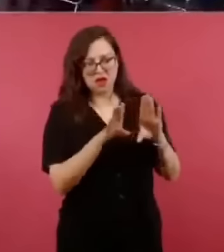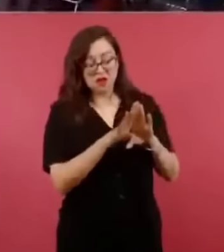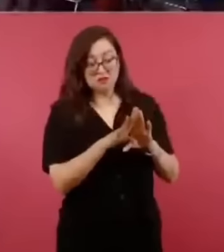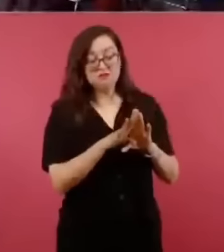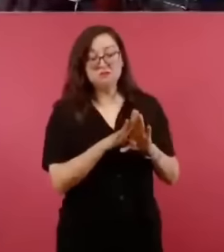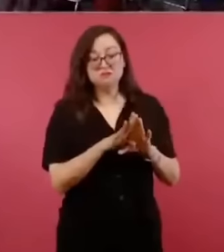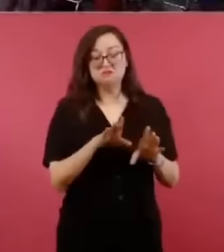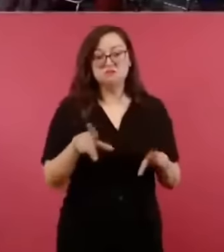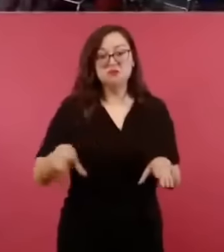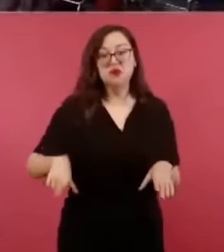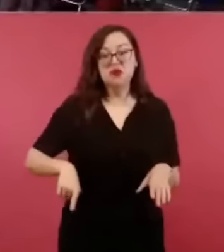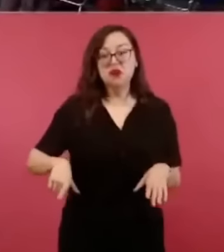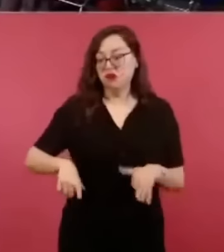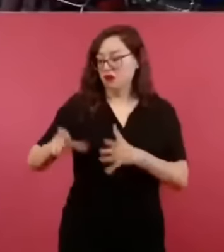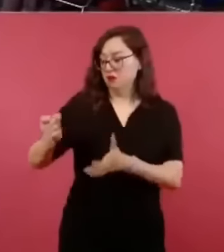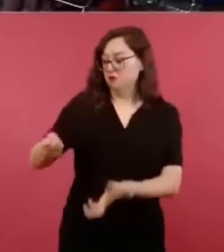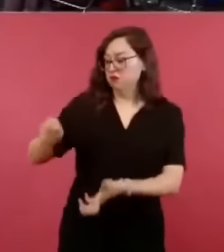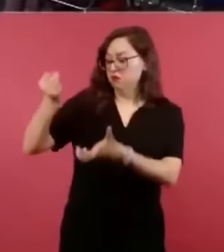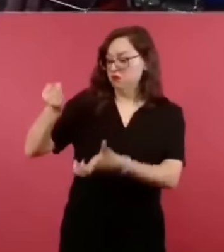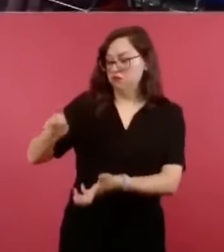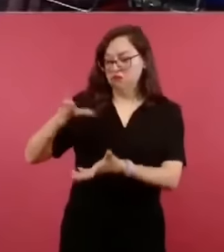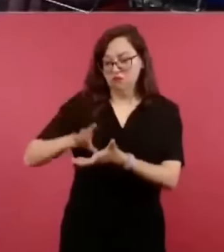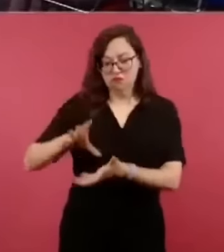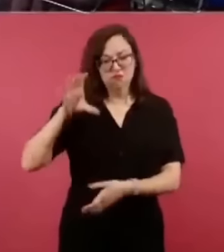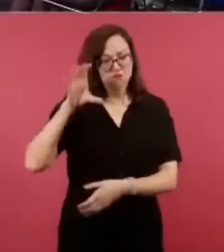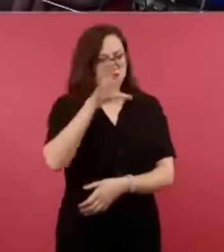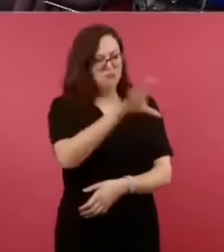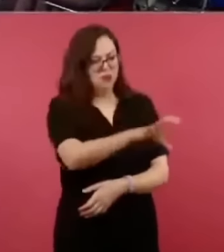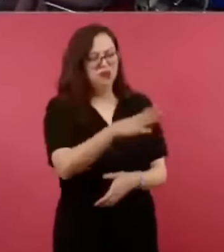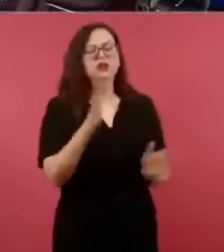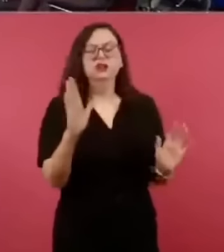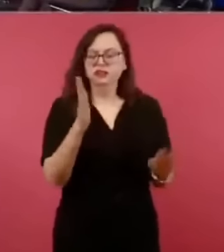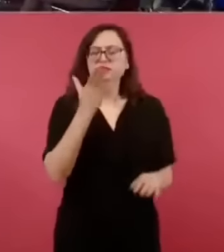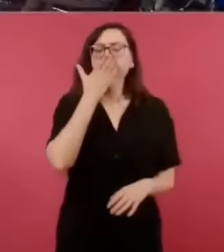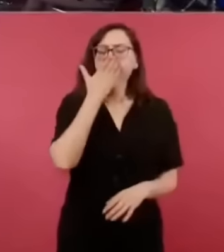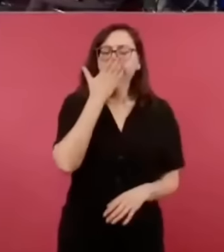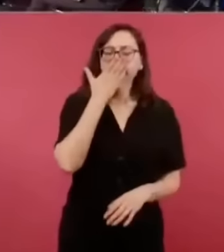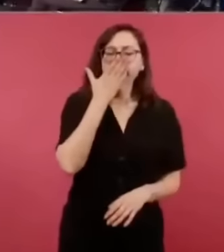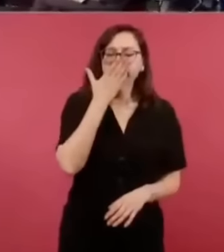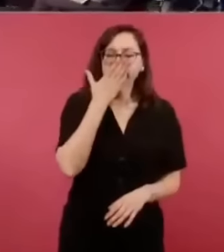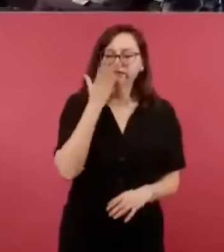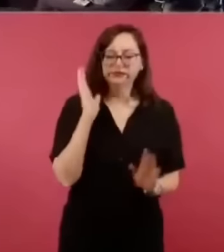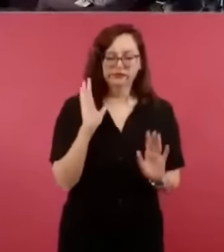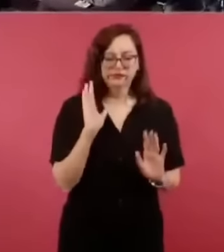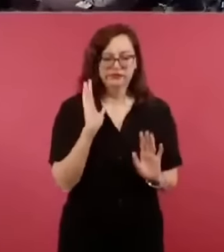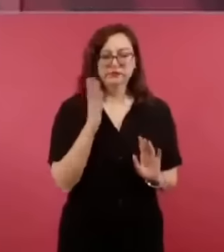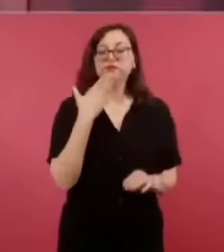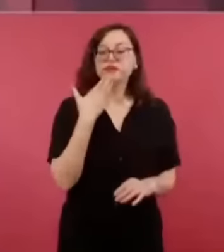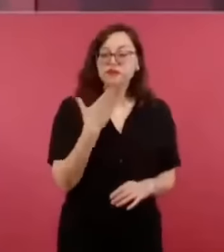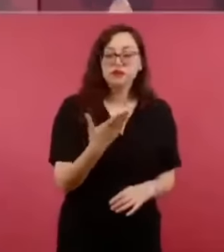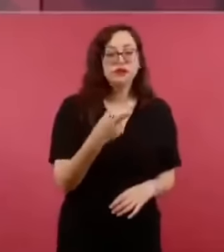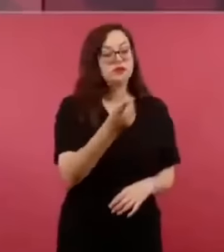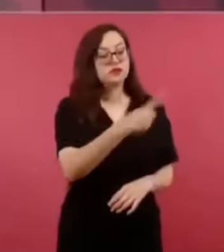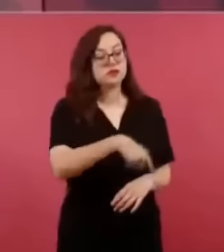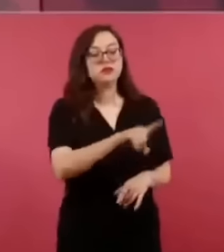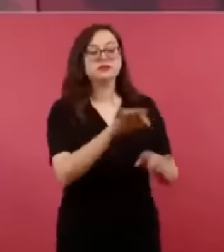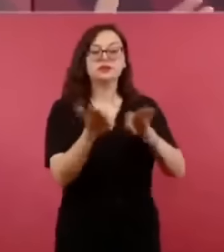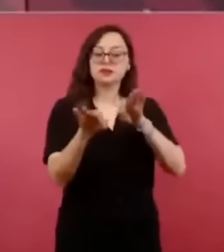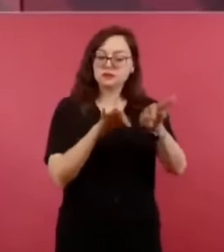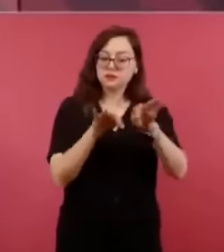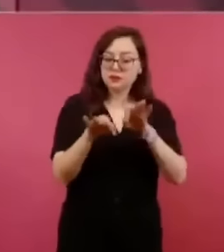¿por qué no ser servidor público? Ah, pero si vivo